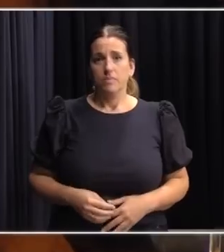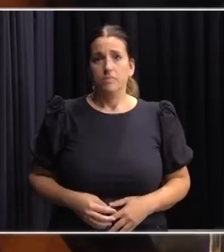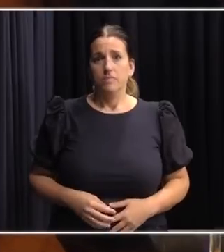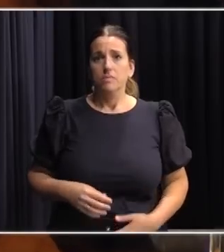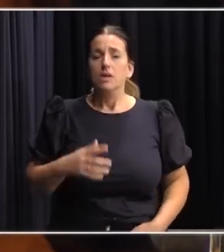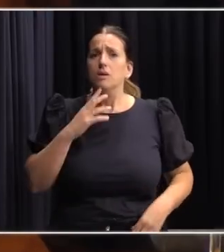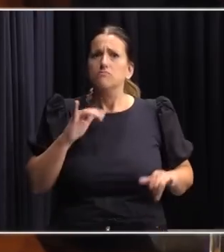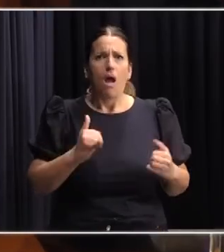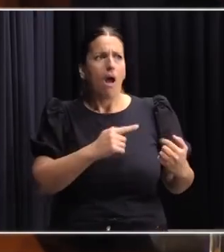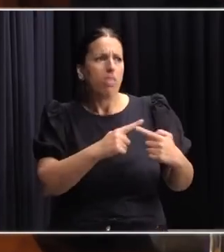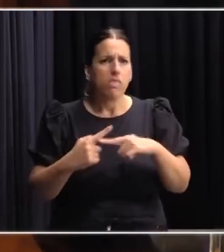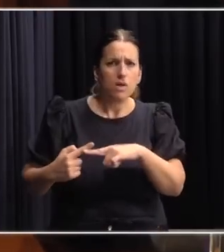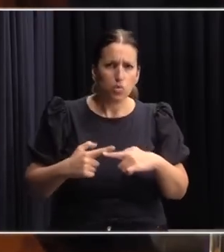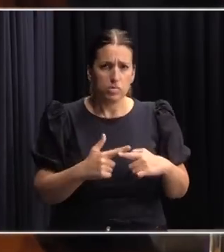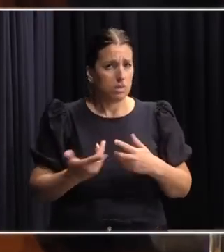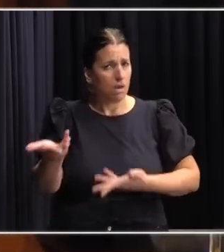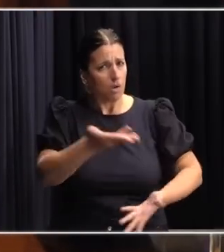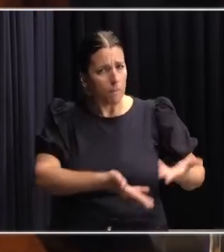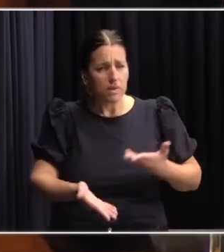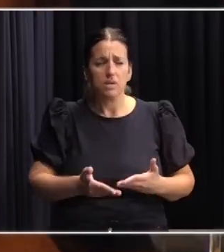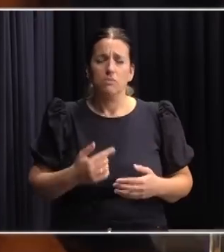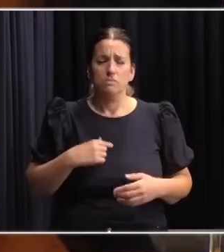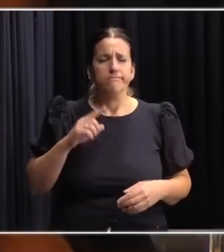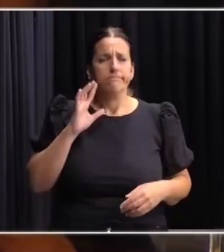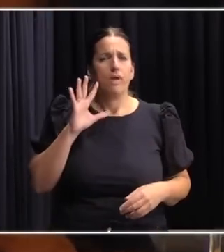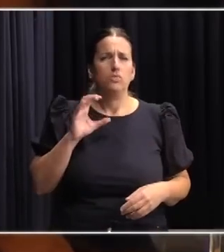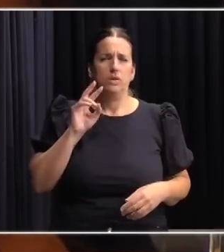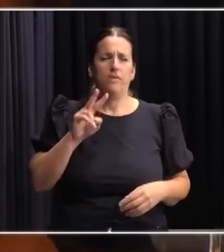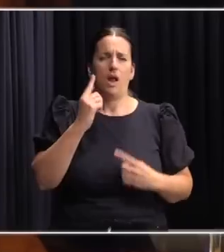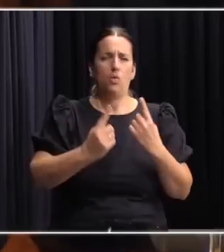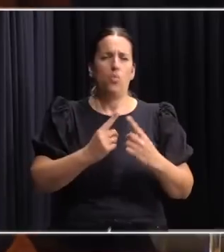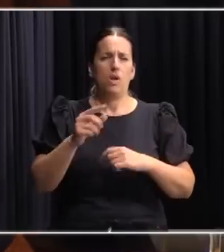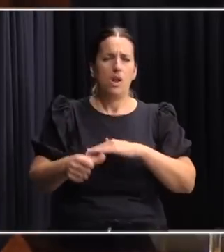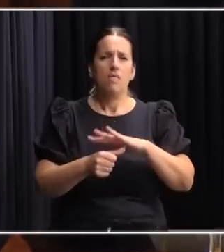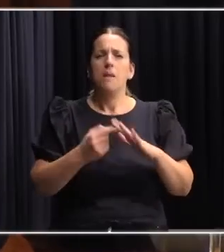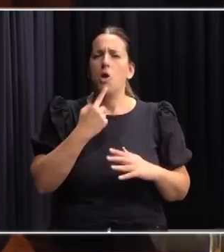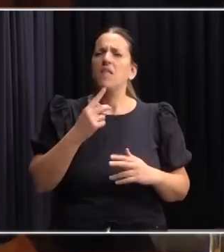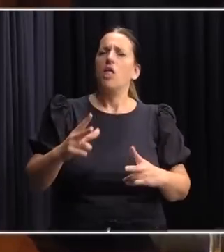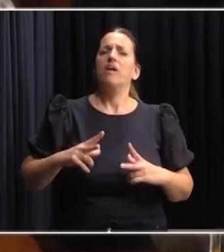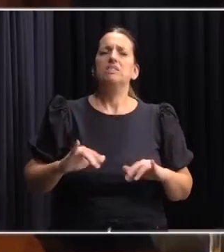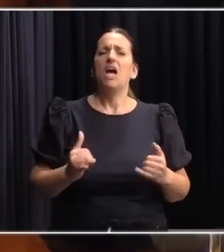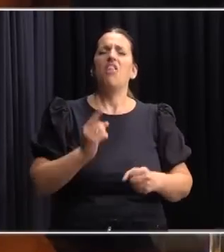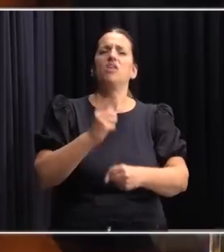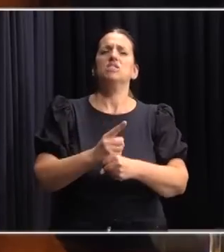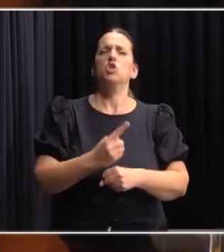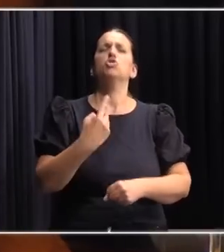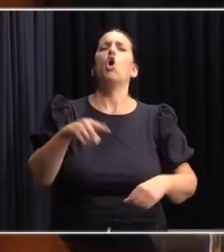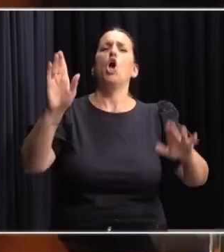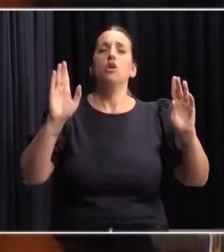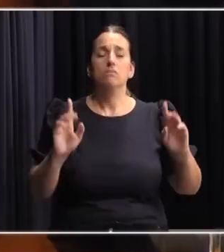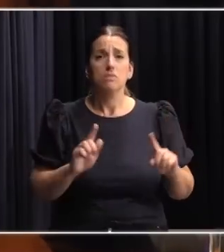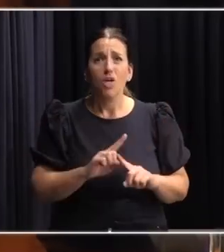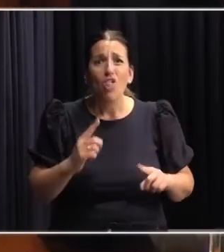lo discutida que fue. Yo he escuchado por ahí algún dirigente político que dice esto fue, tomaron la decisión de ir solos. No,